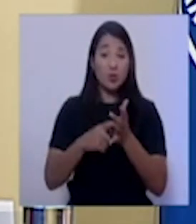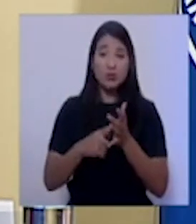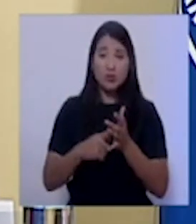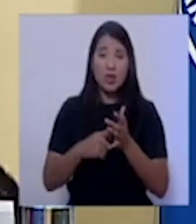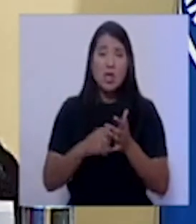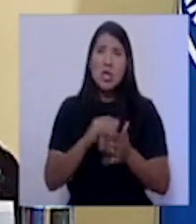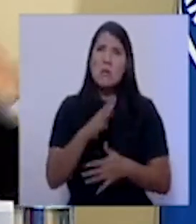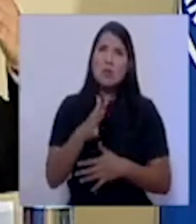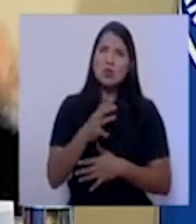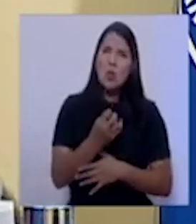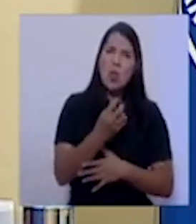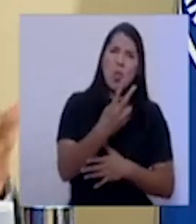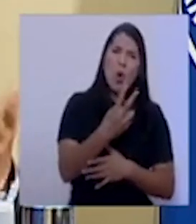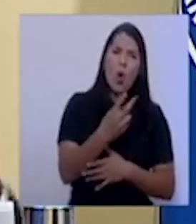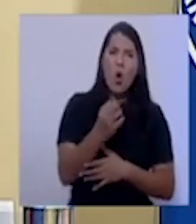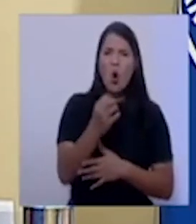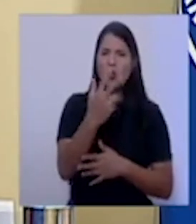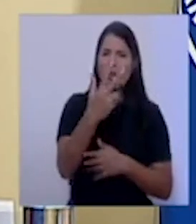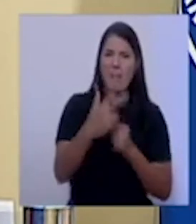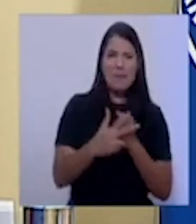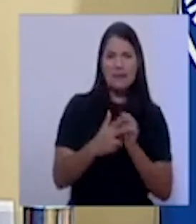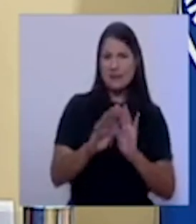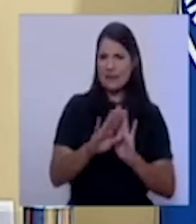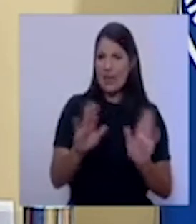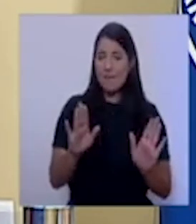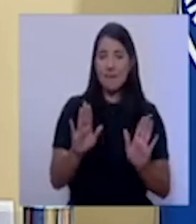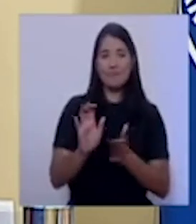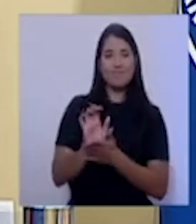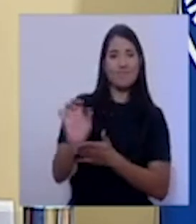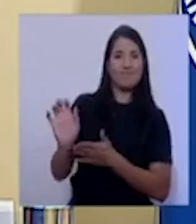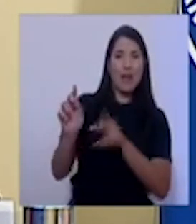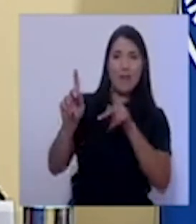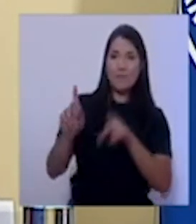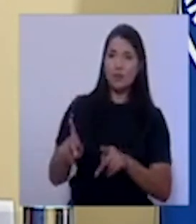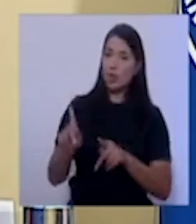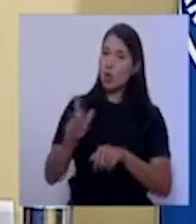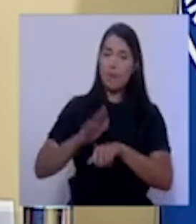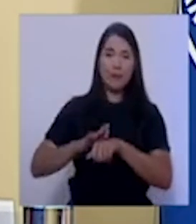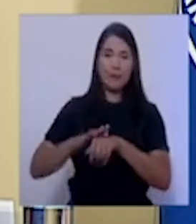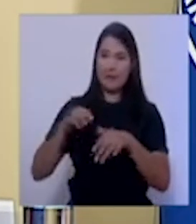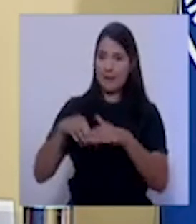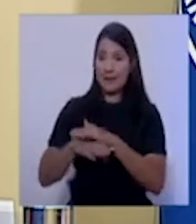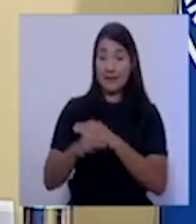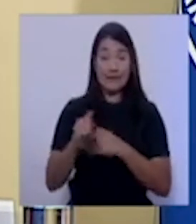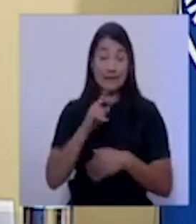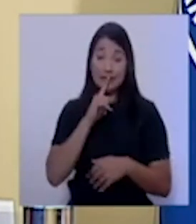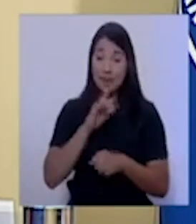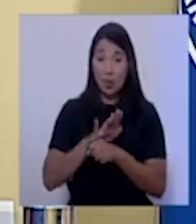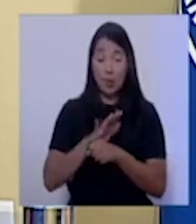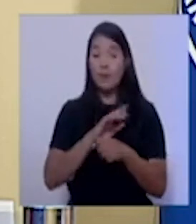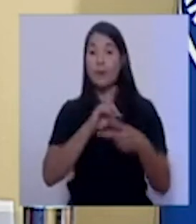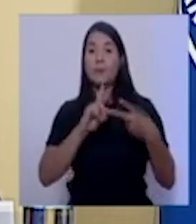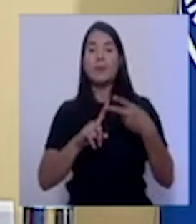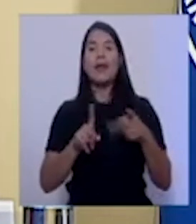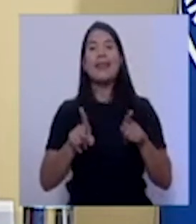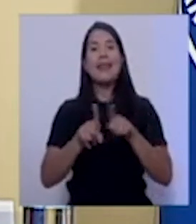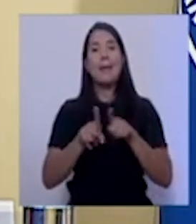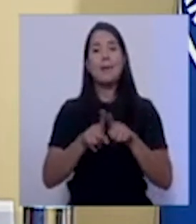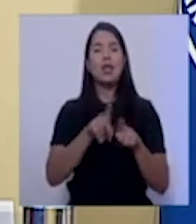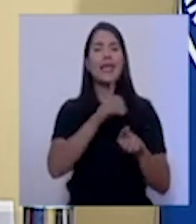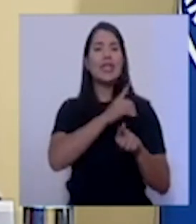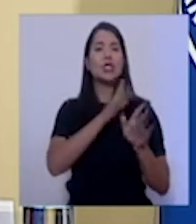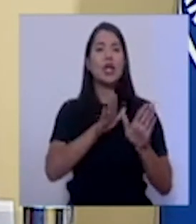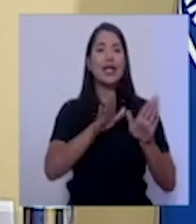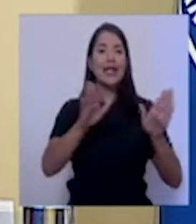pues ha sido necesario rechazar al pasajero y tiene que regresarse a su país de origen. Segundo, la Dirección General de Aviación Civil, con muy buena